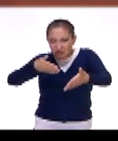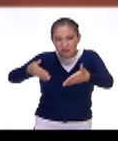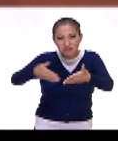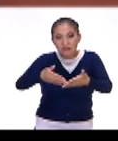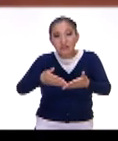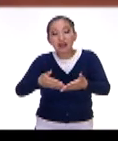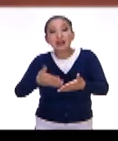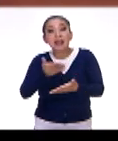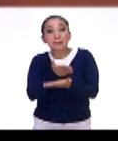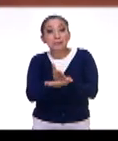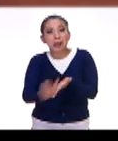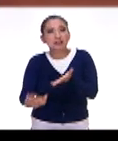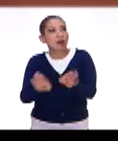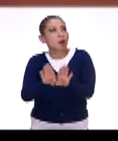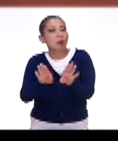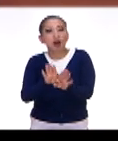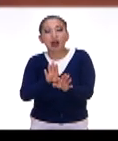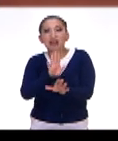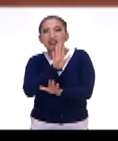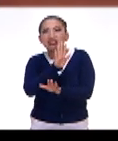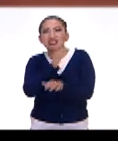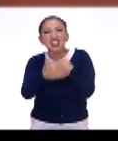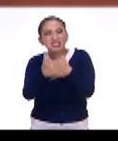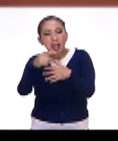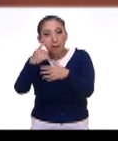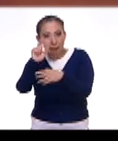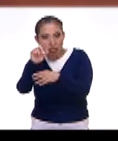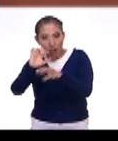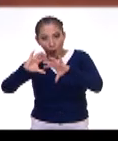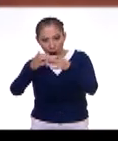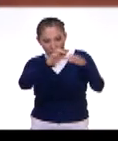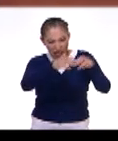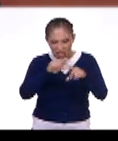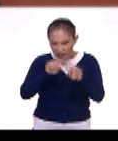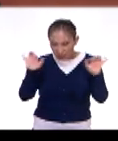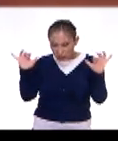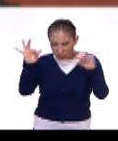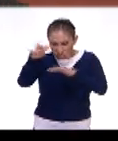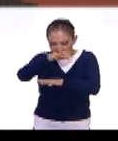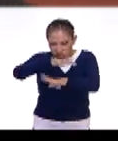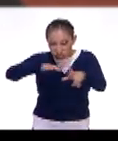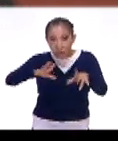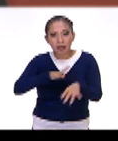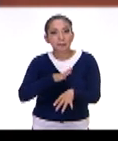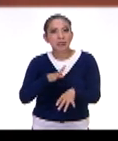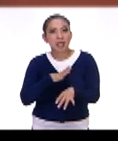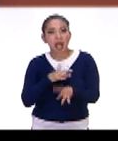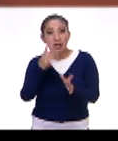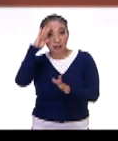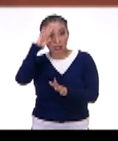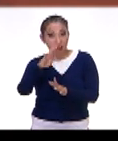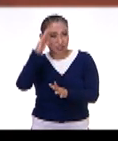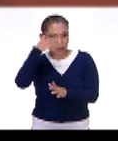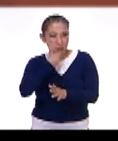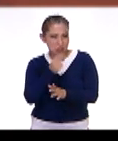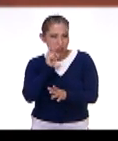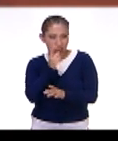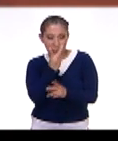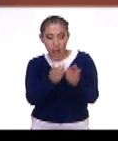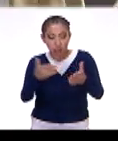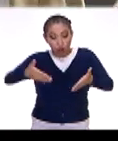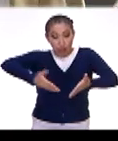eran algo así como 15 o 20 comunidades que se reunían y había señoras y señores,